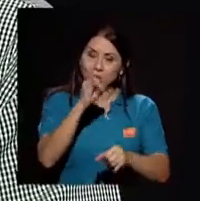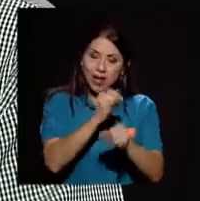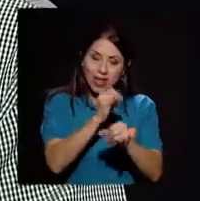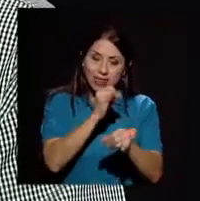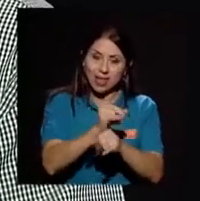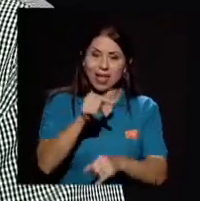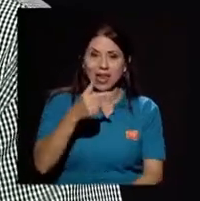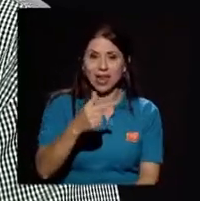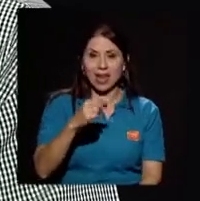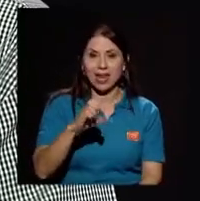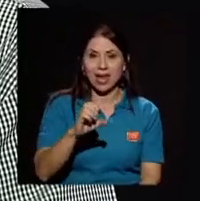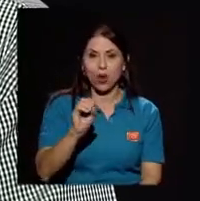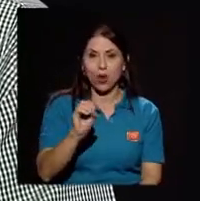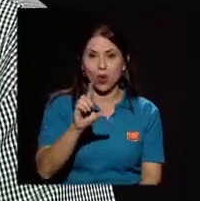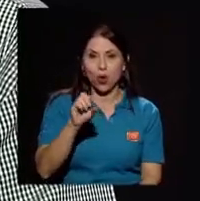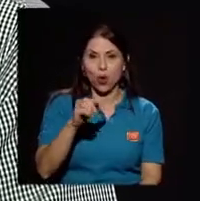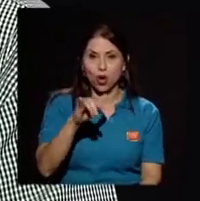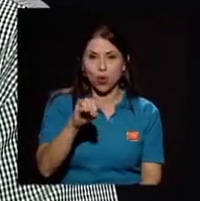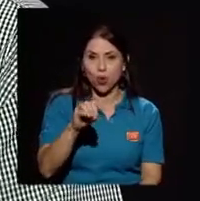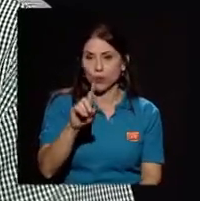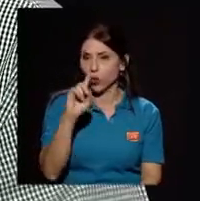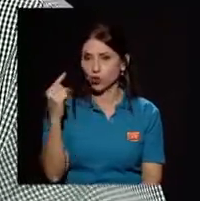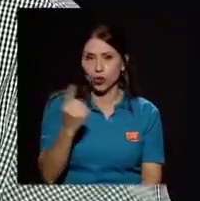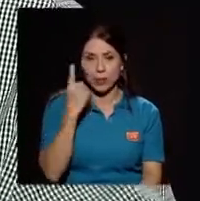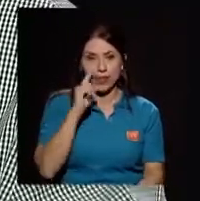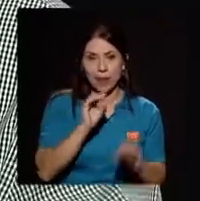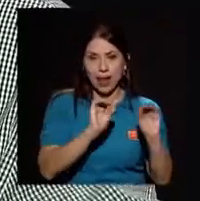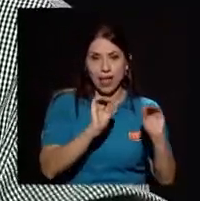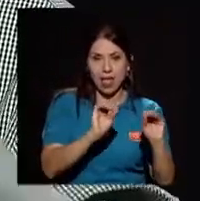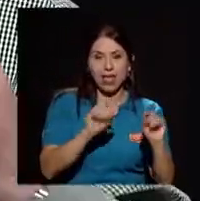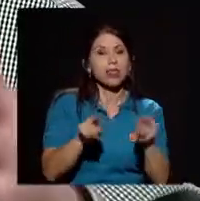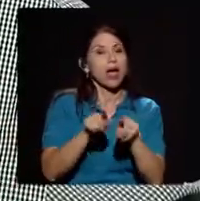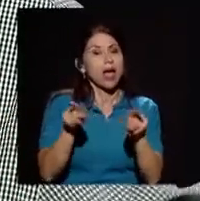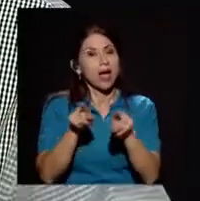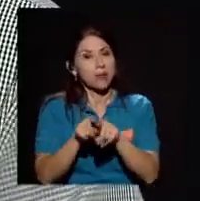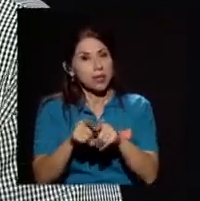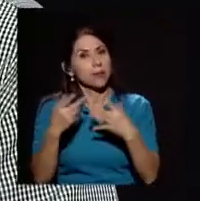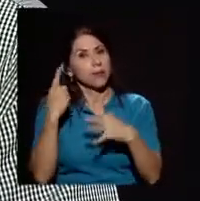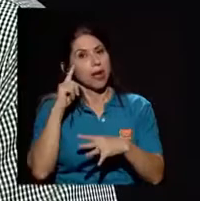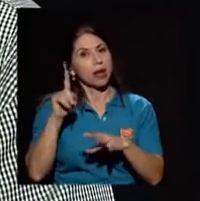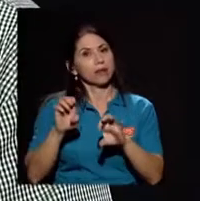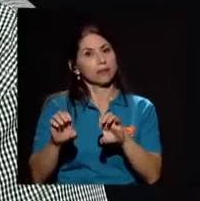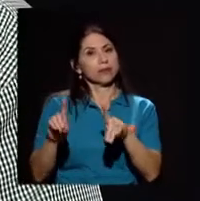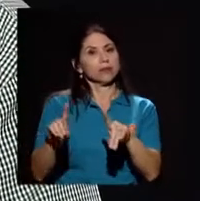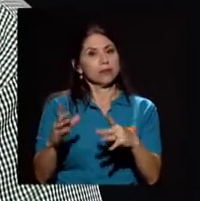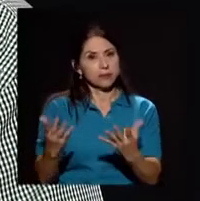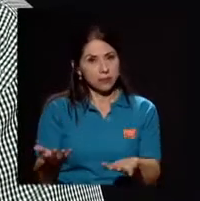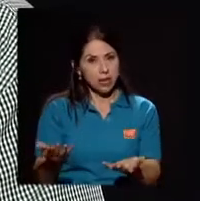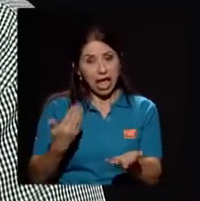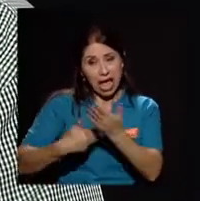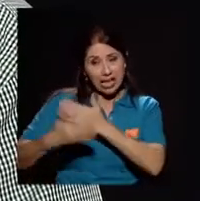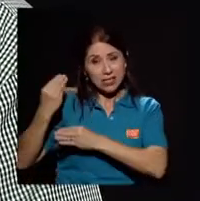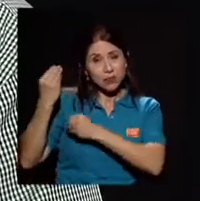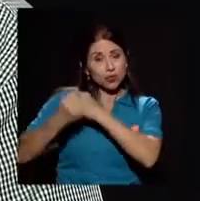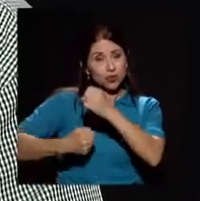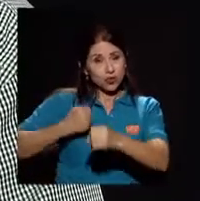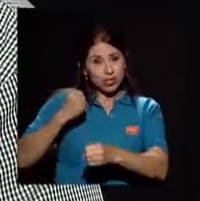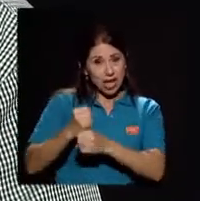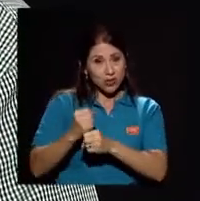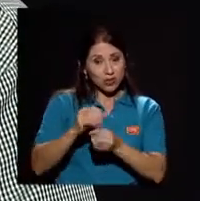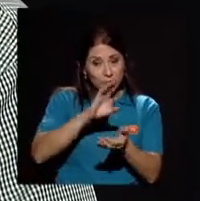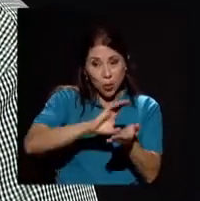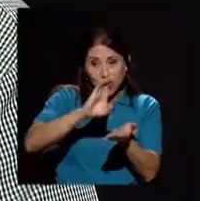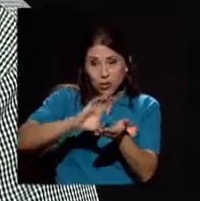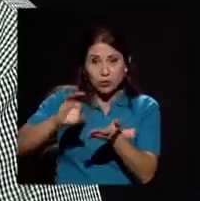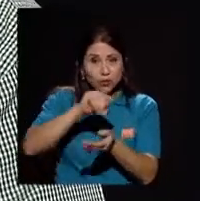sino también a nivel de educación hace muchos años, hace muchas décadas se partía geología a nivel de secundaria y ya